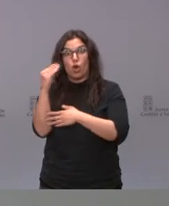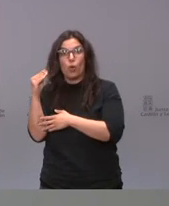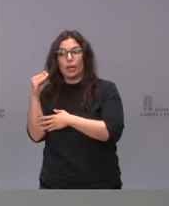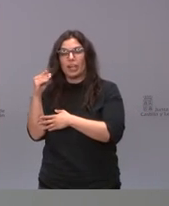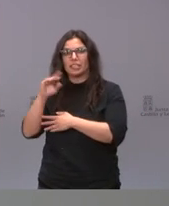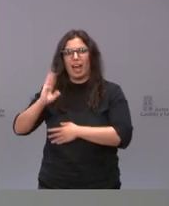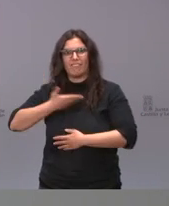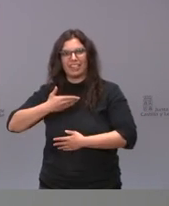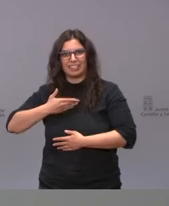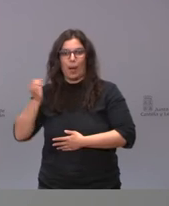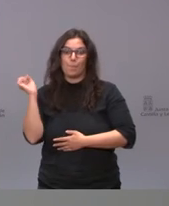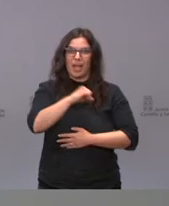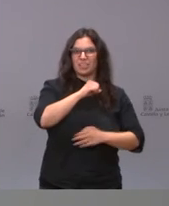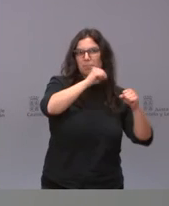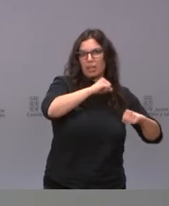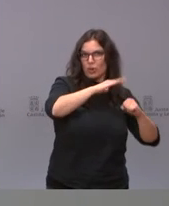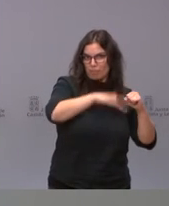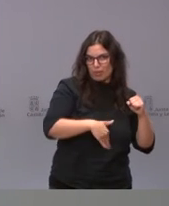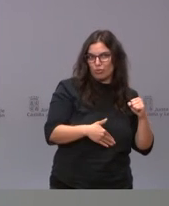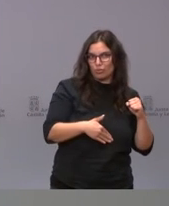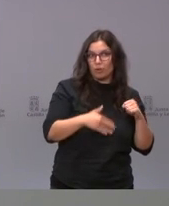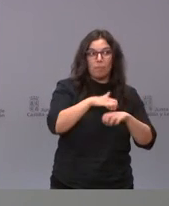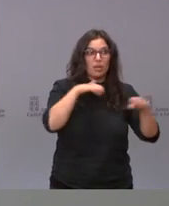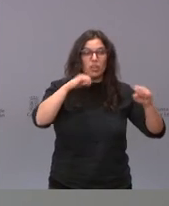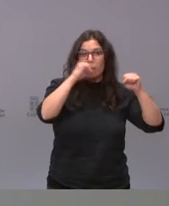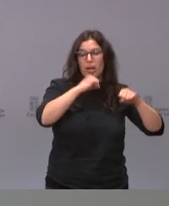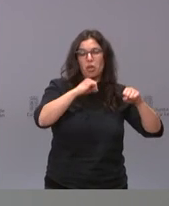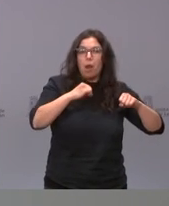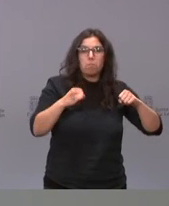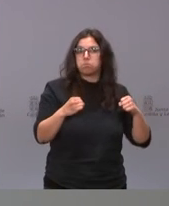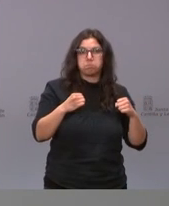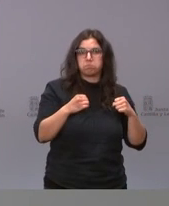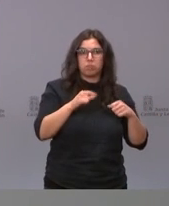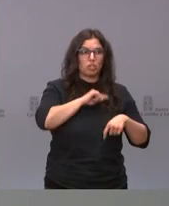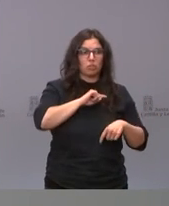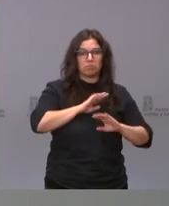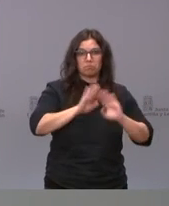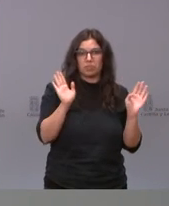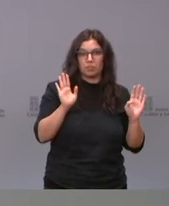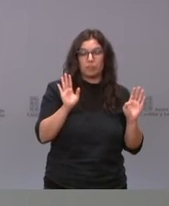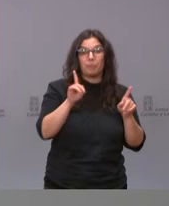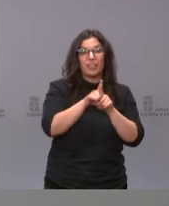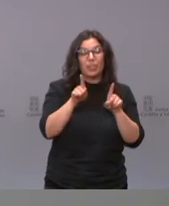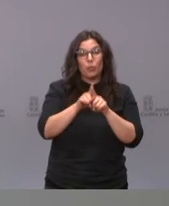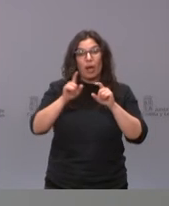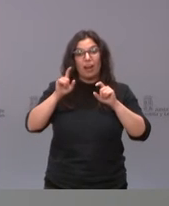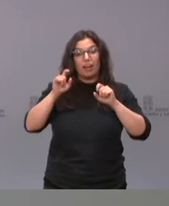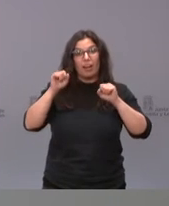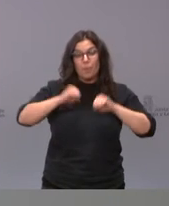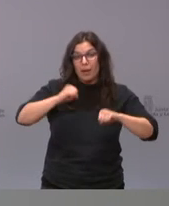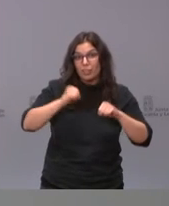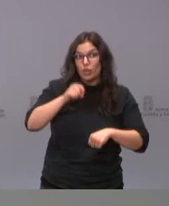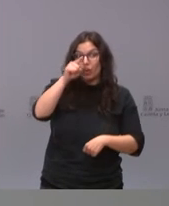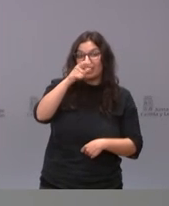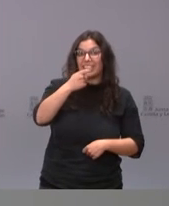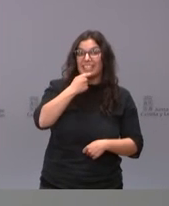personas mayores la mayor parte de las personas mayores no han tenido efectos secundarios con Pfizer y Moderna igual que las personas mayores en el Reino Unido cuando